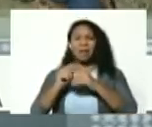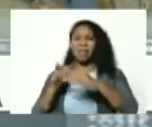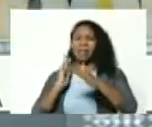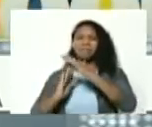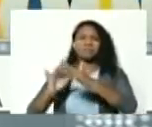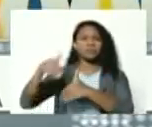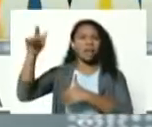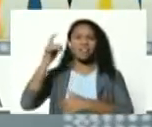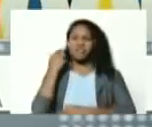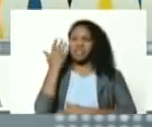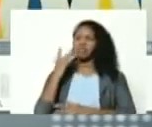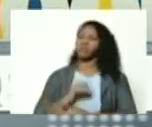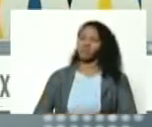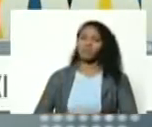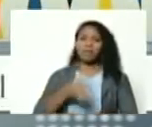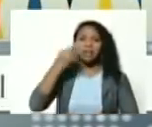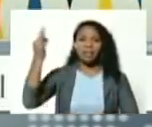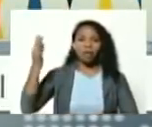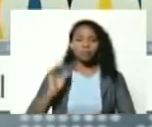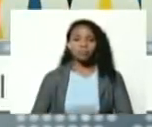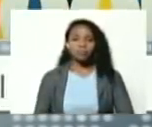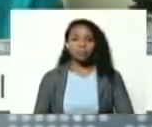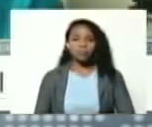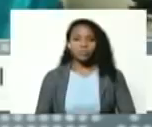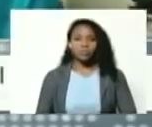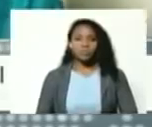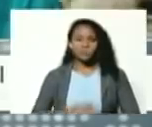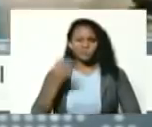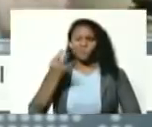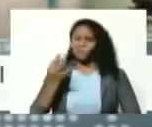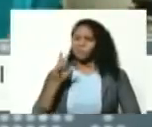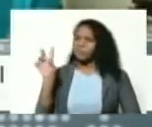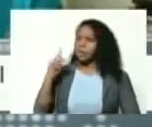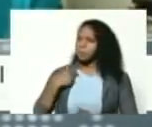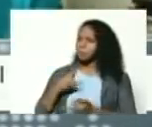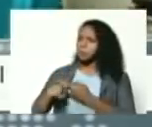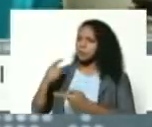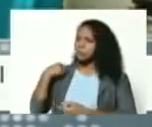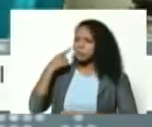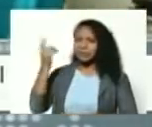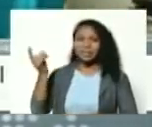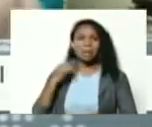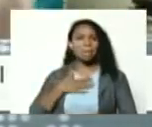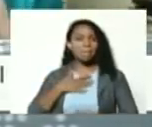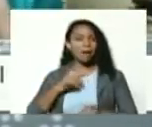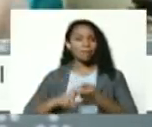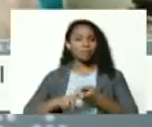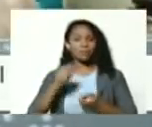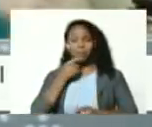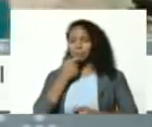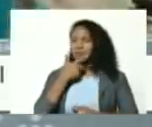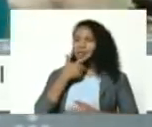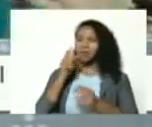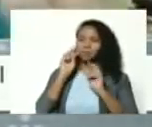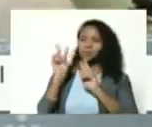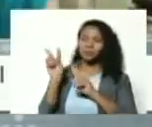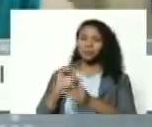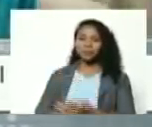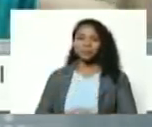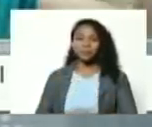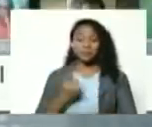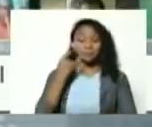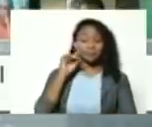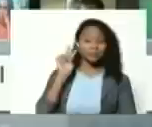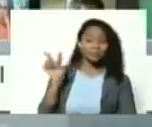¿verdad? fea ¿verdad Silvia? Silvia no Silvia es bonita esta